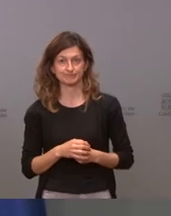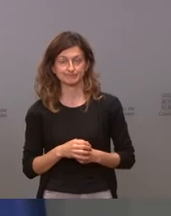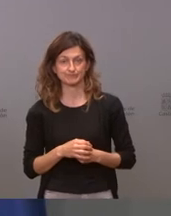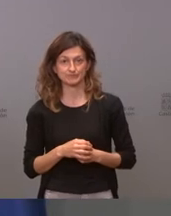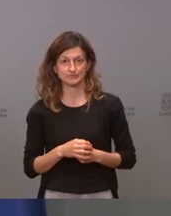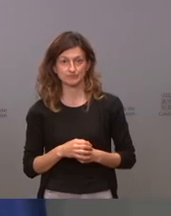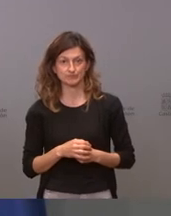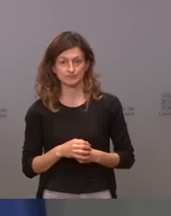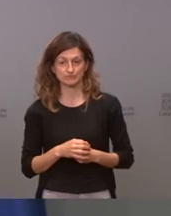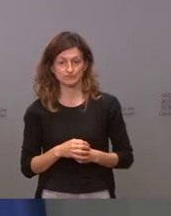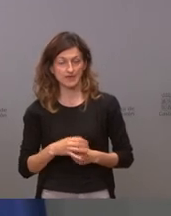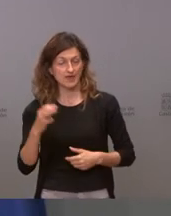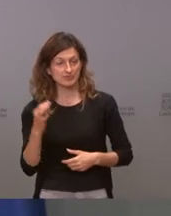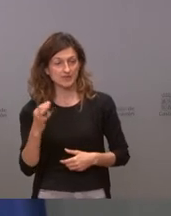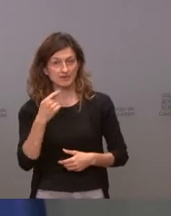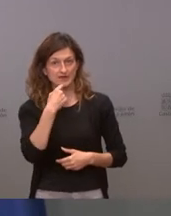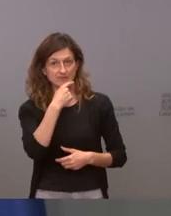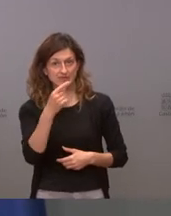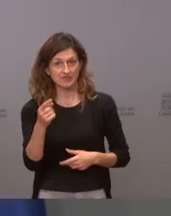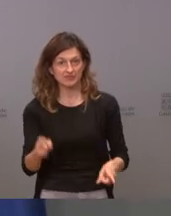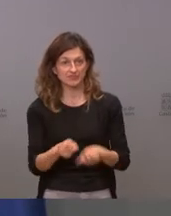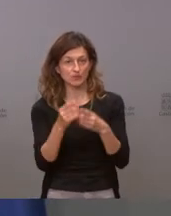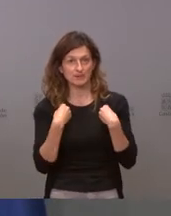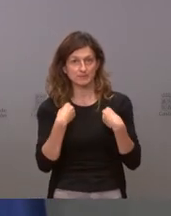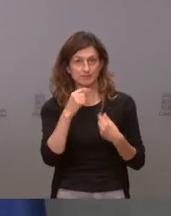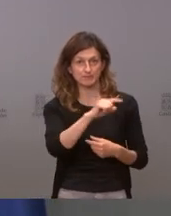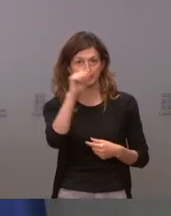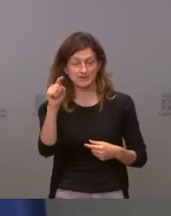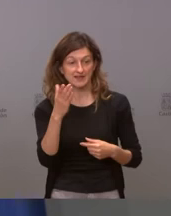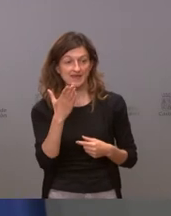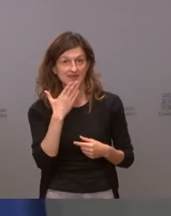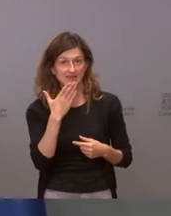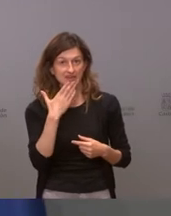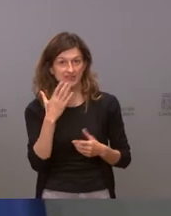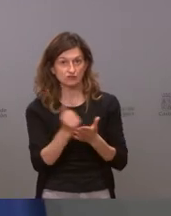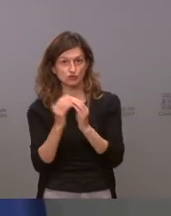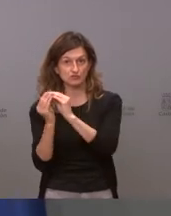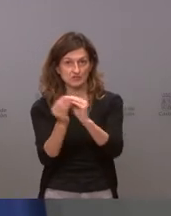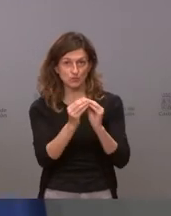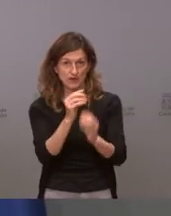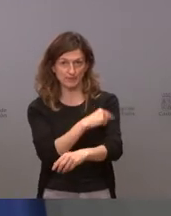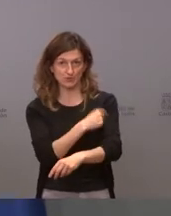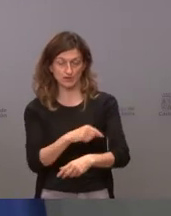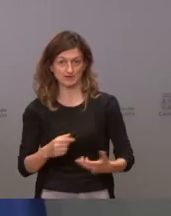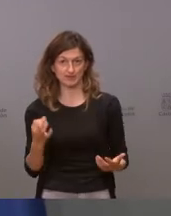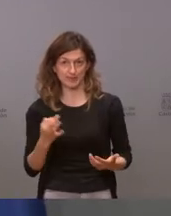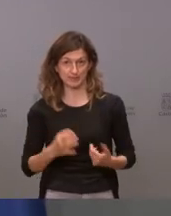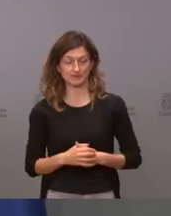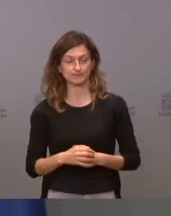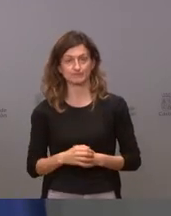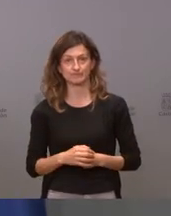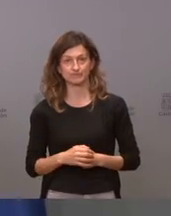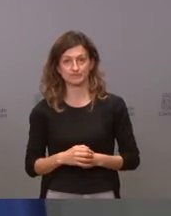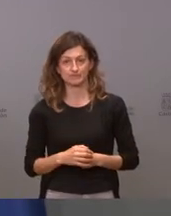al que tenemos que decirles estéis donde estéis según vuestra edad os vamos a vacunar y esto es